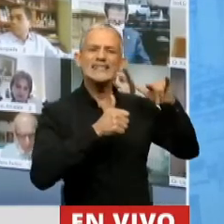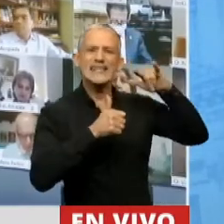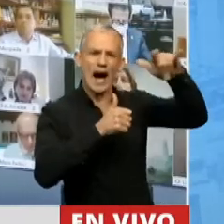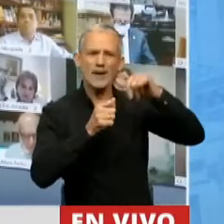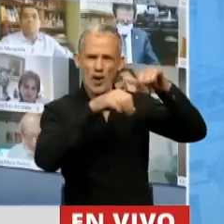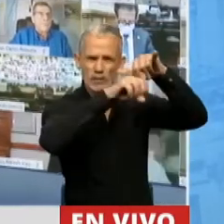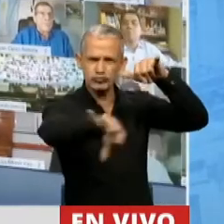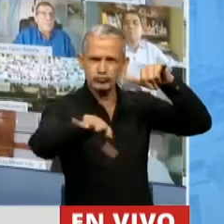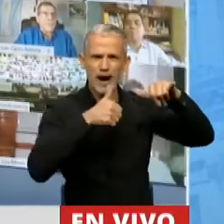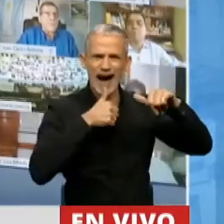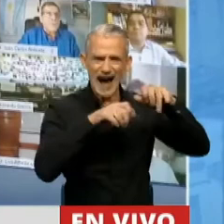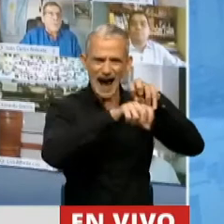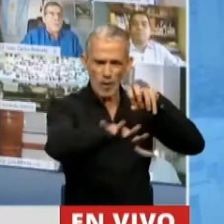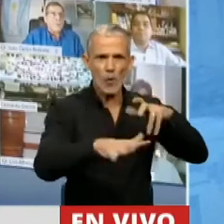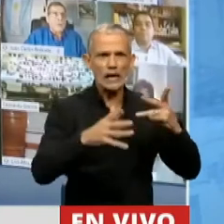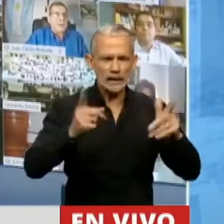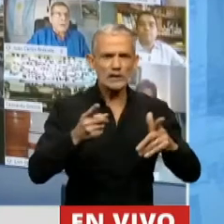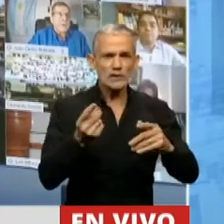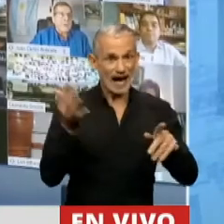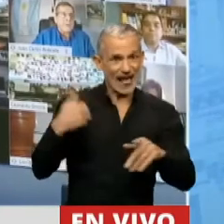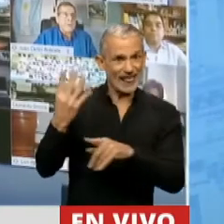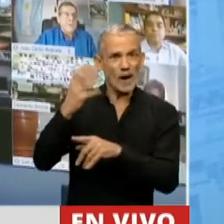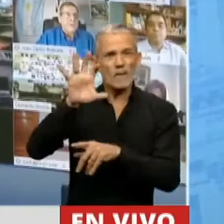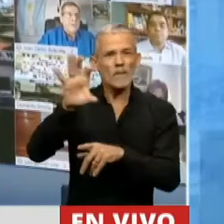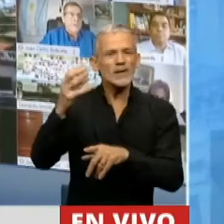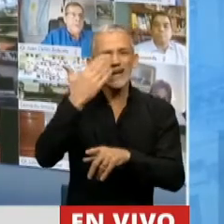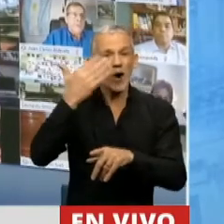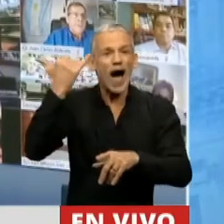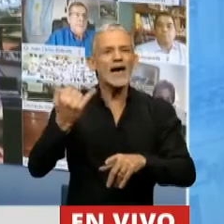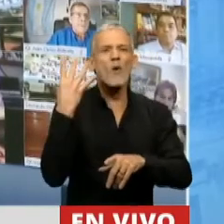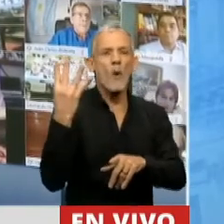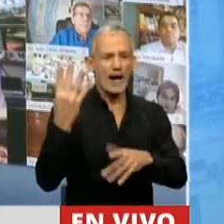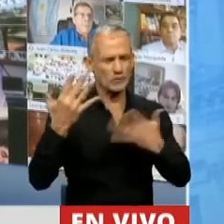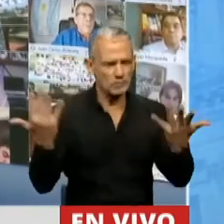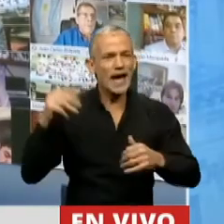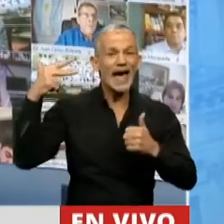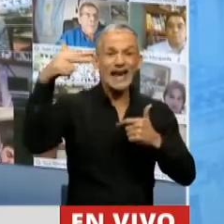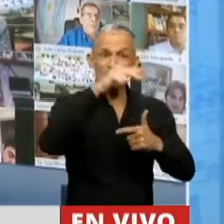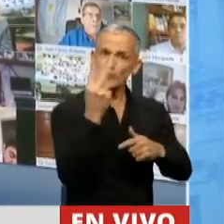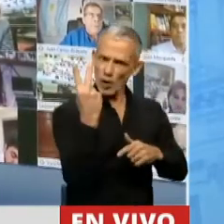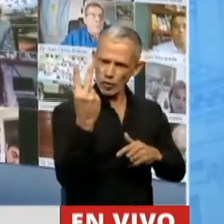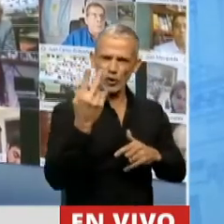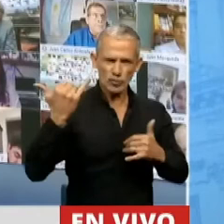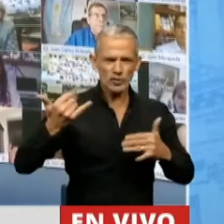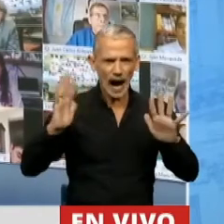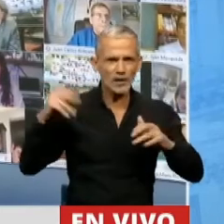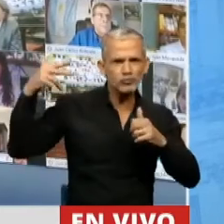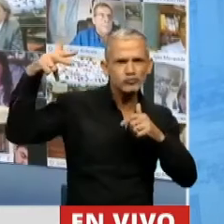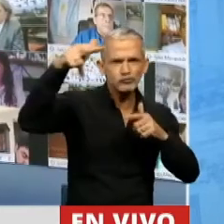hidrantes que se han sumado a los 4 que la provincia tiene, a los 12 helicópteros que están debidamente